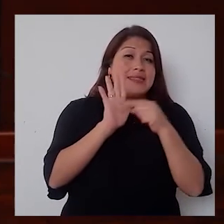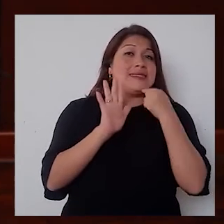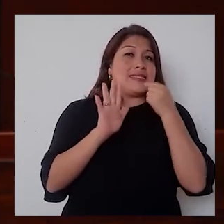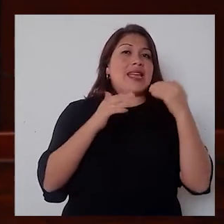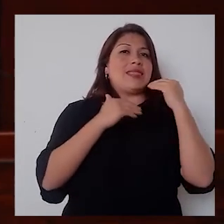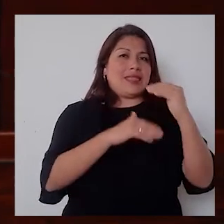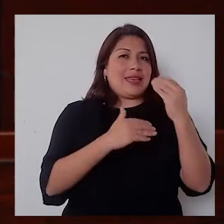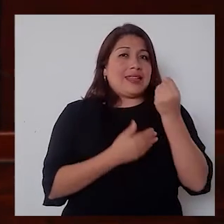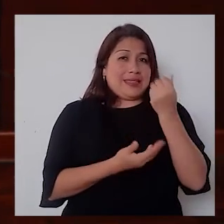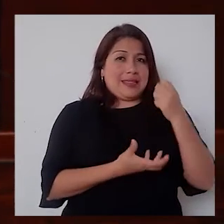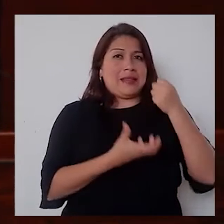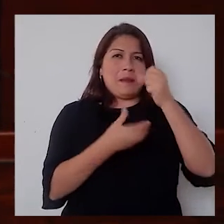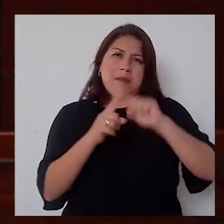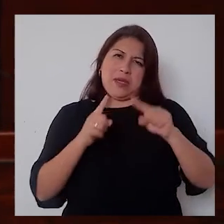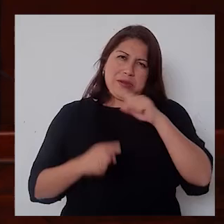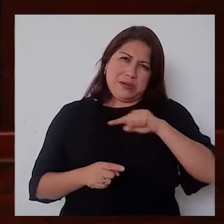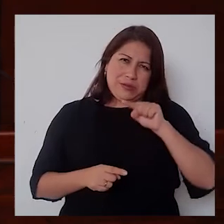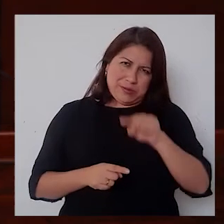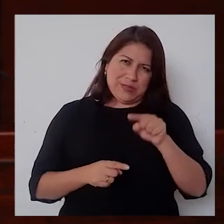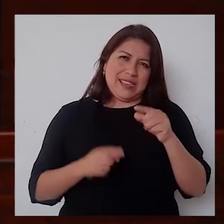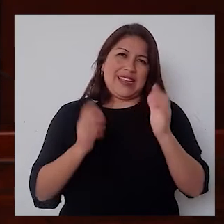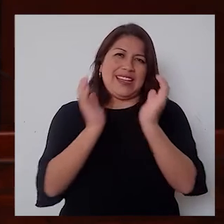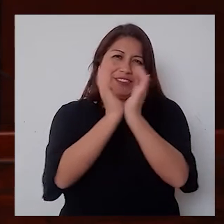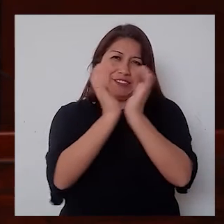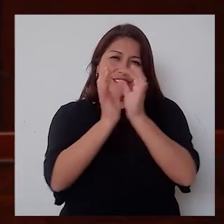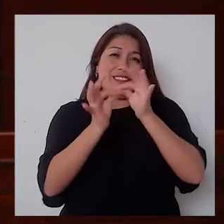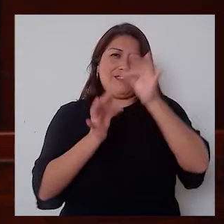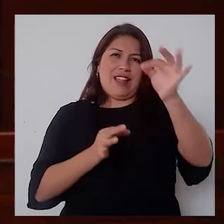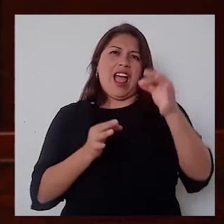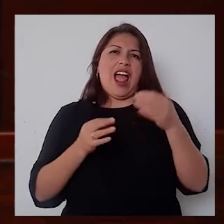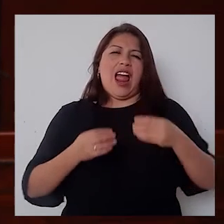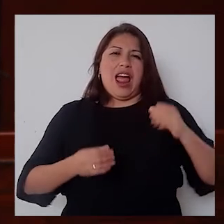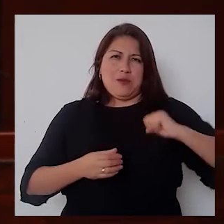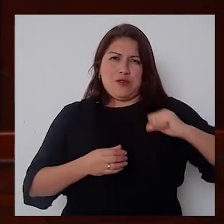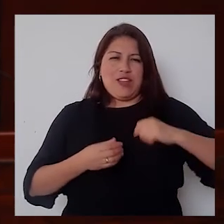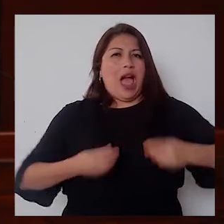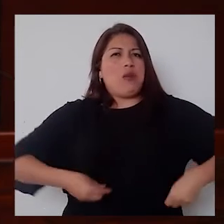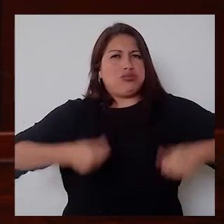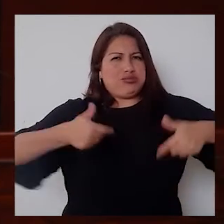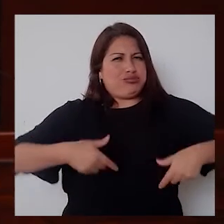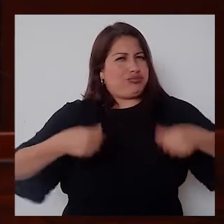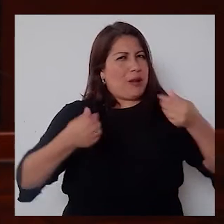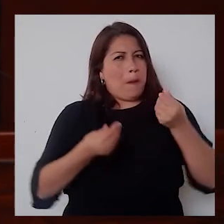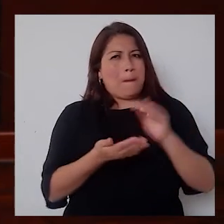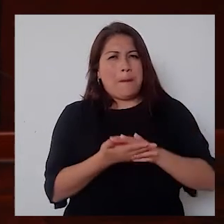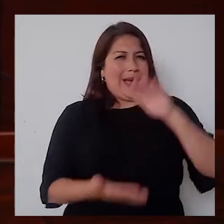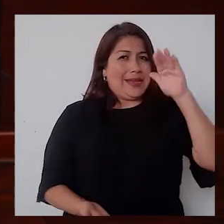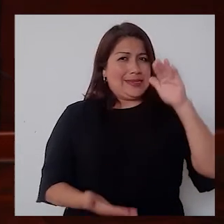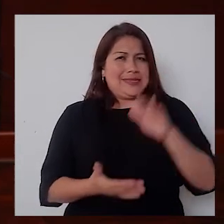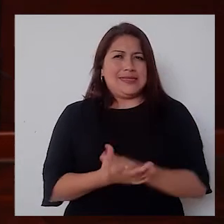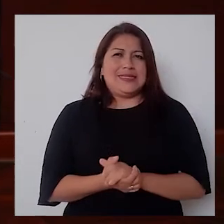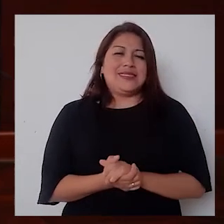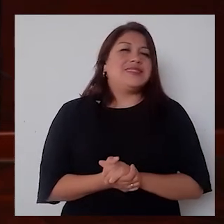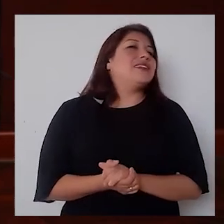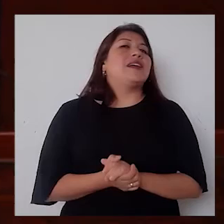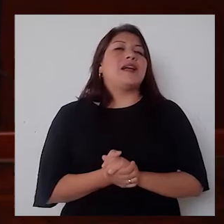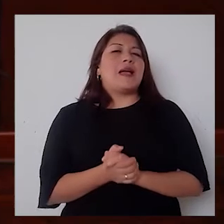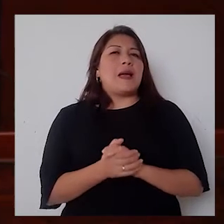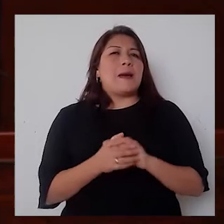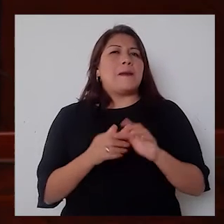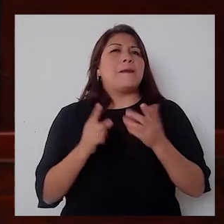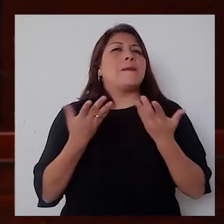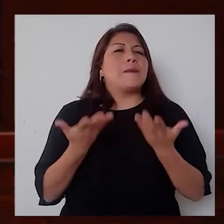En ese aspecto, alcalde, tenemos más de 1.800 gobiernos locales que no cumplen con esa cuota.